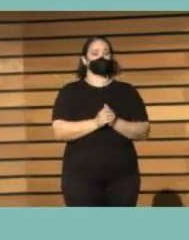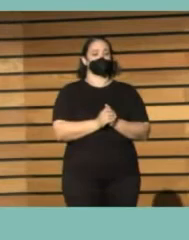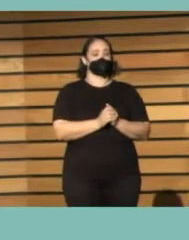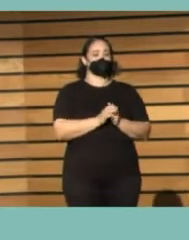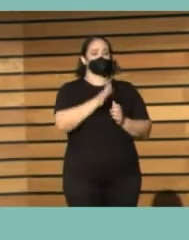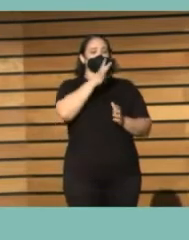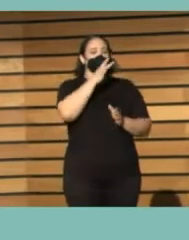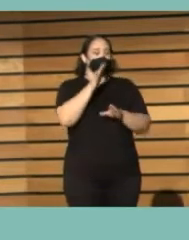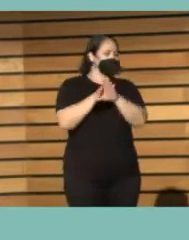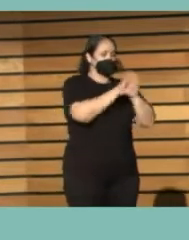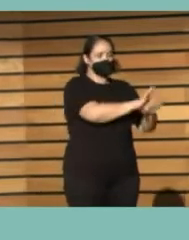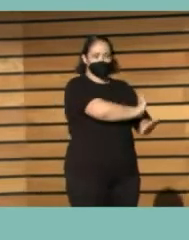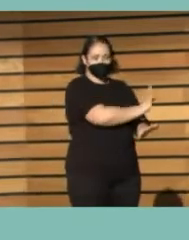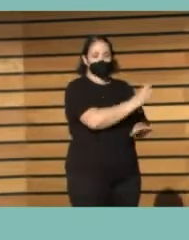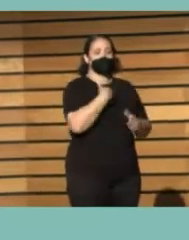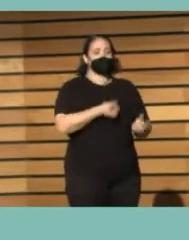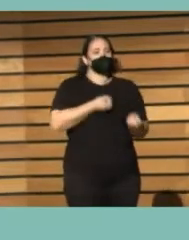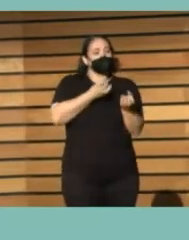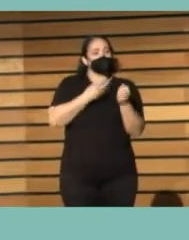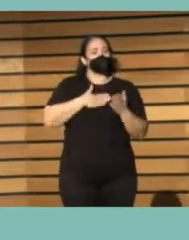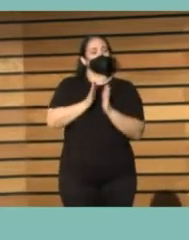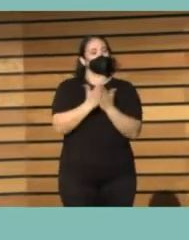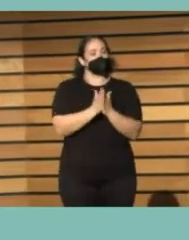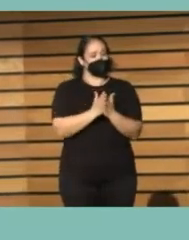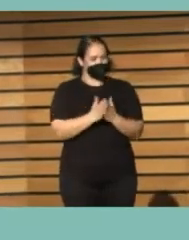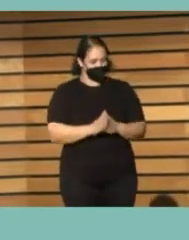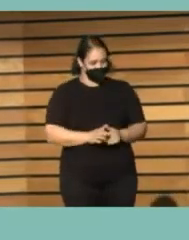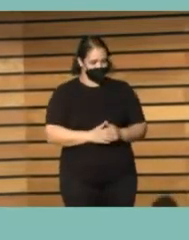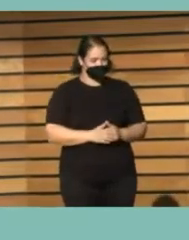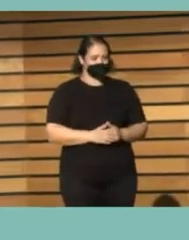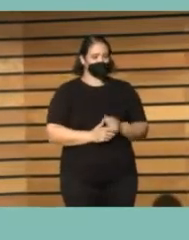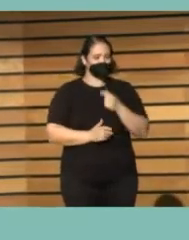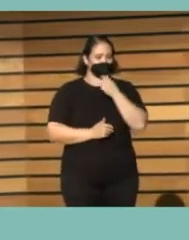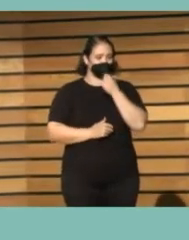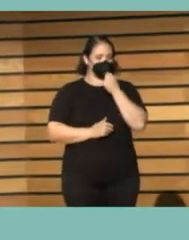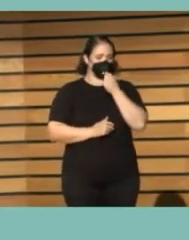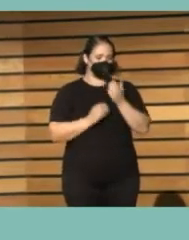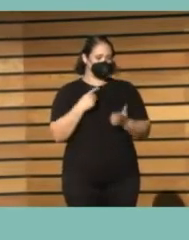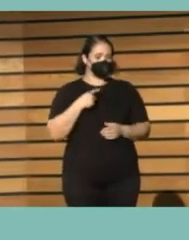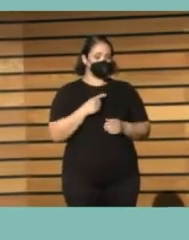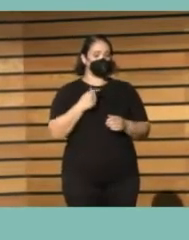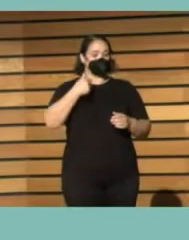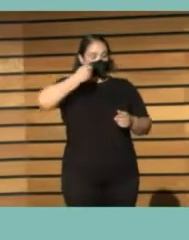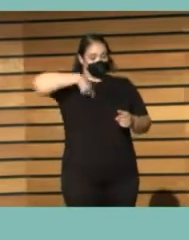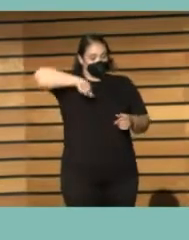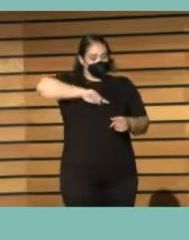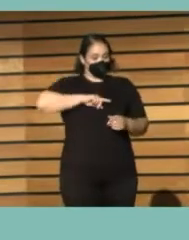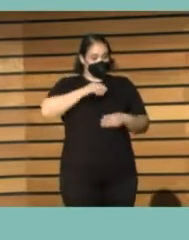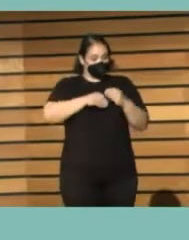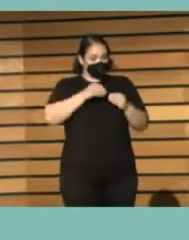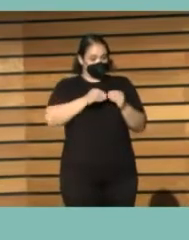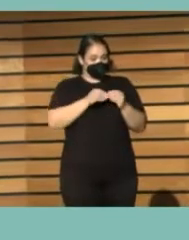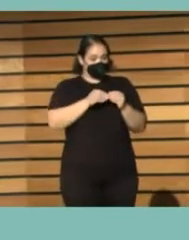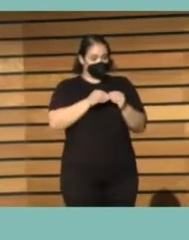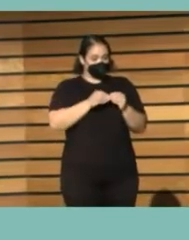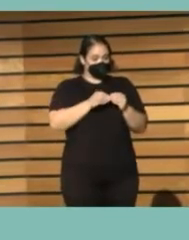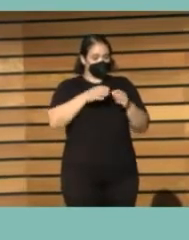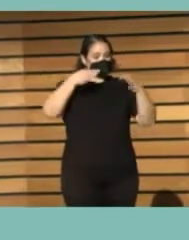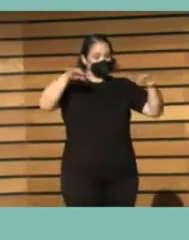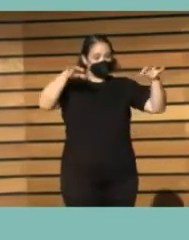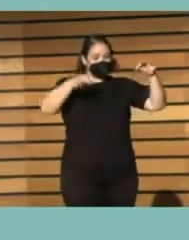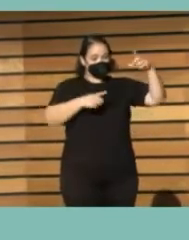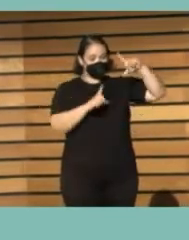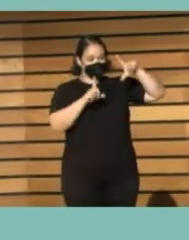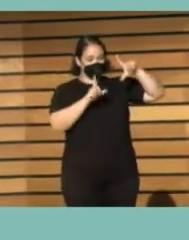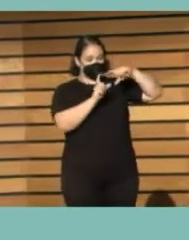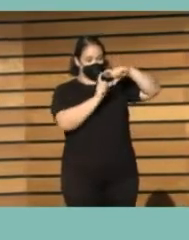ahora hablaré ya de mi libro. Muchas gracias. Bueno, nosotras hemos hecho este folletico,